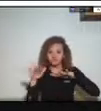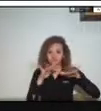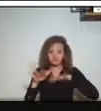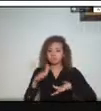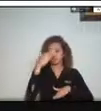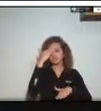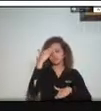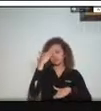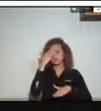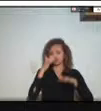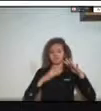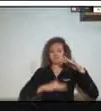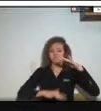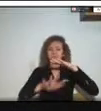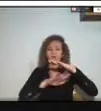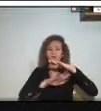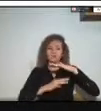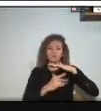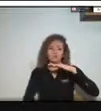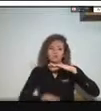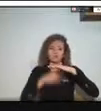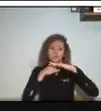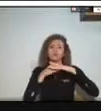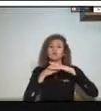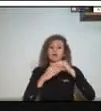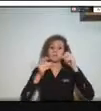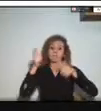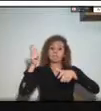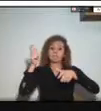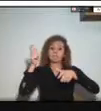por el índice poblacional